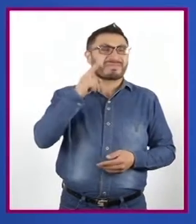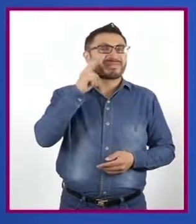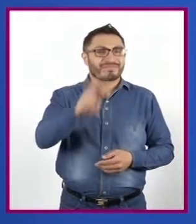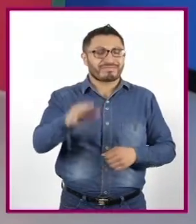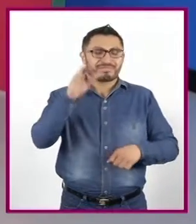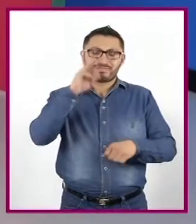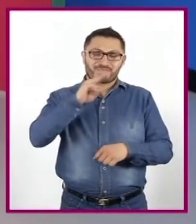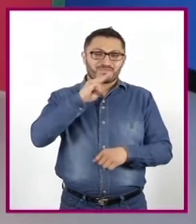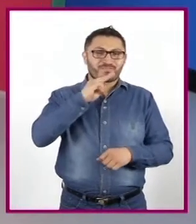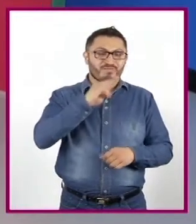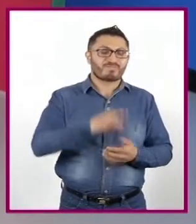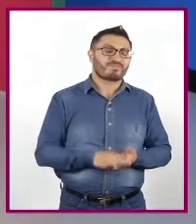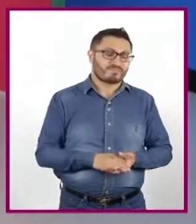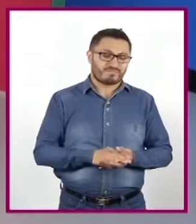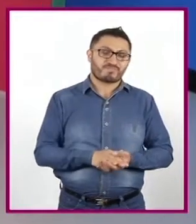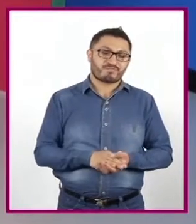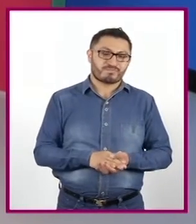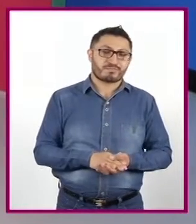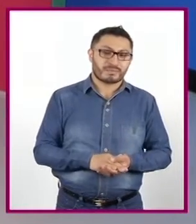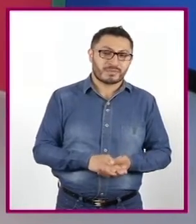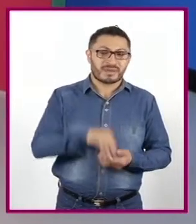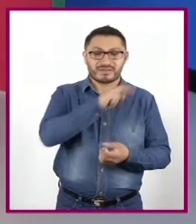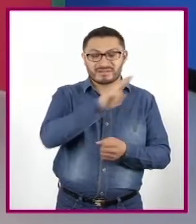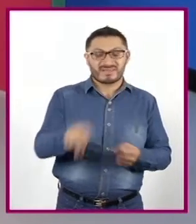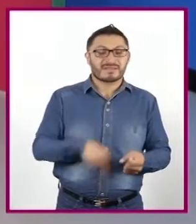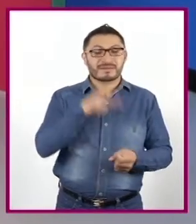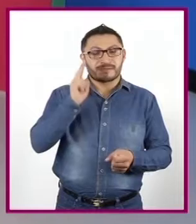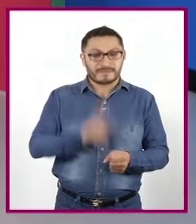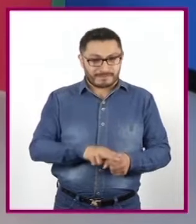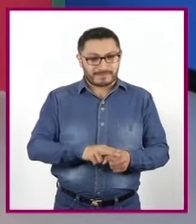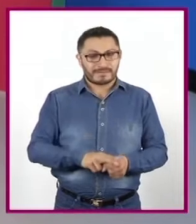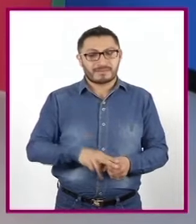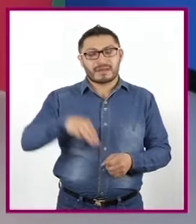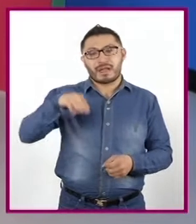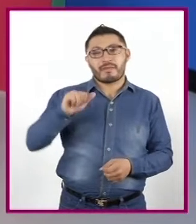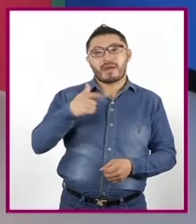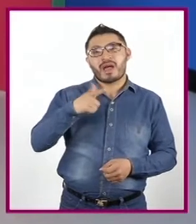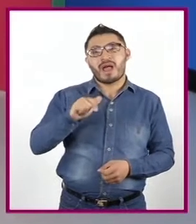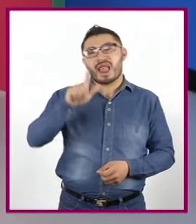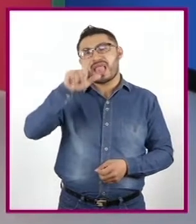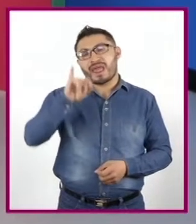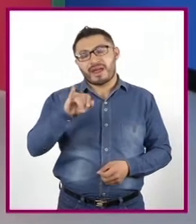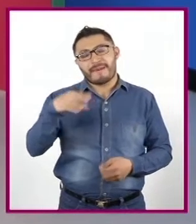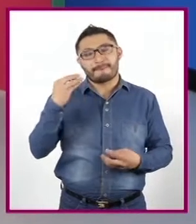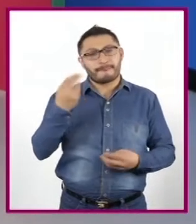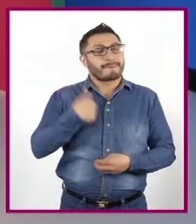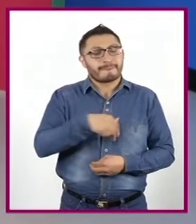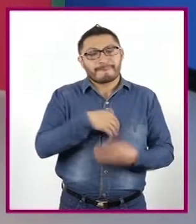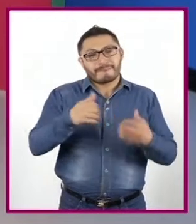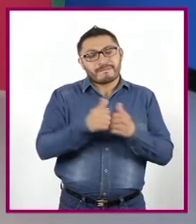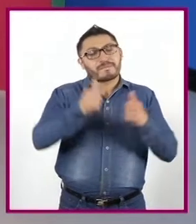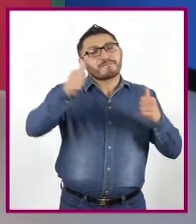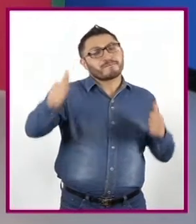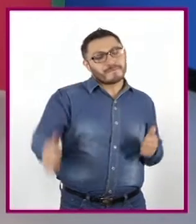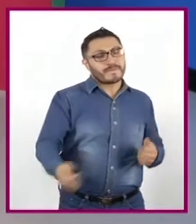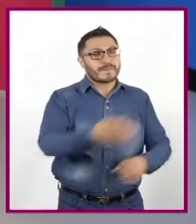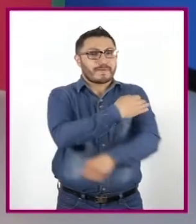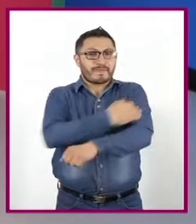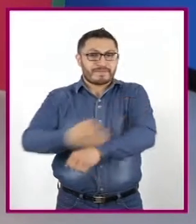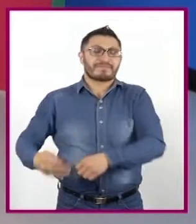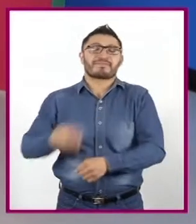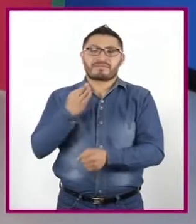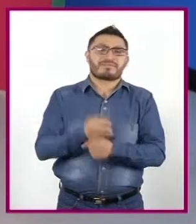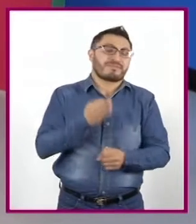mi mamá. Mmm... Es normal. Magali, muchos de nosotros estamos lejos de nuestros familiares en estos